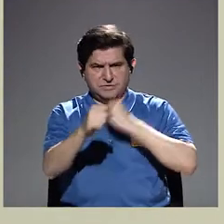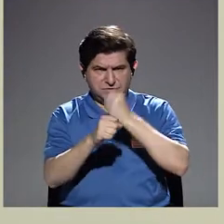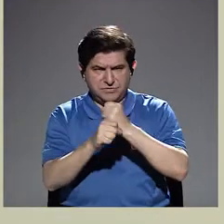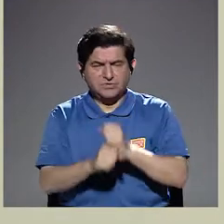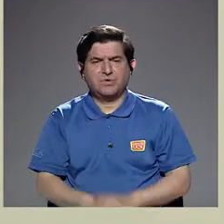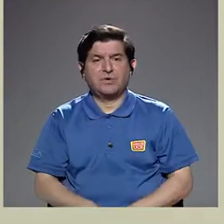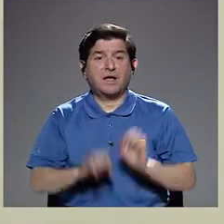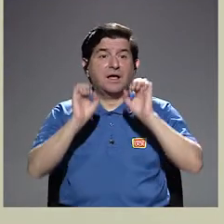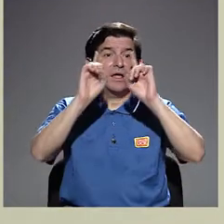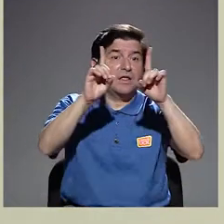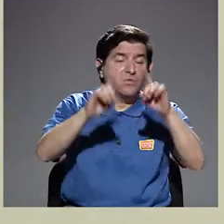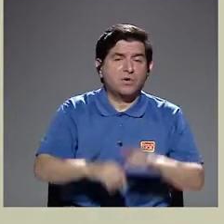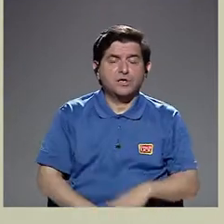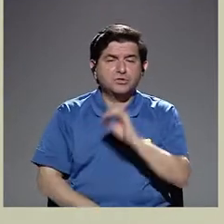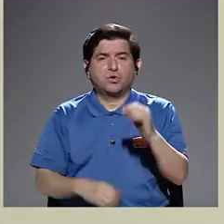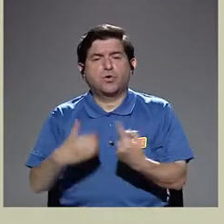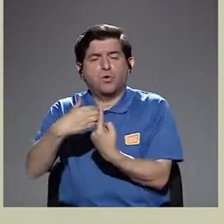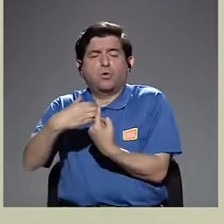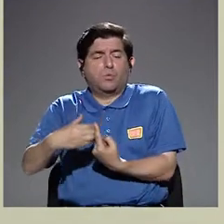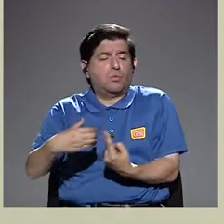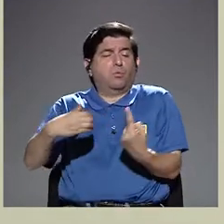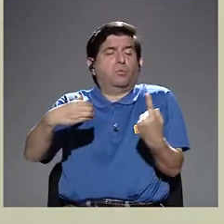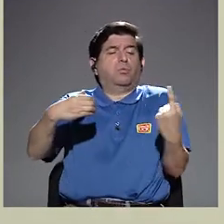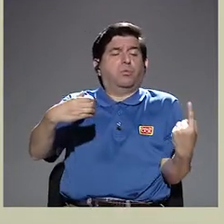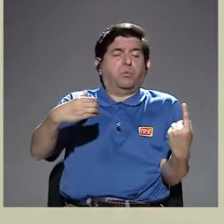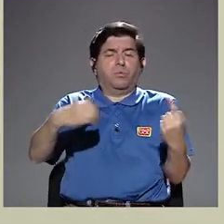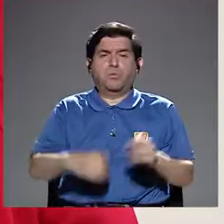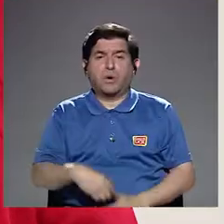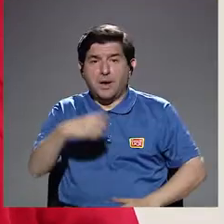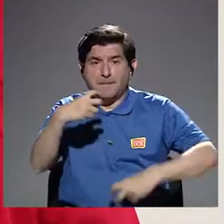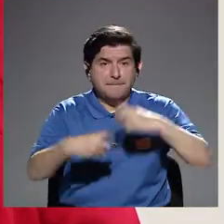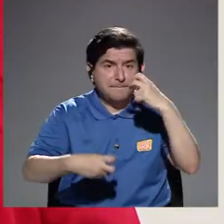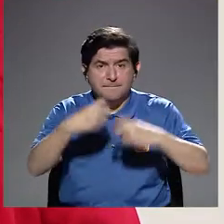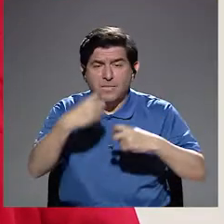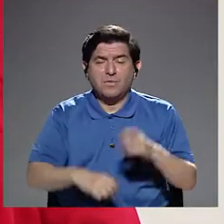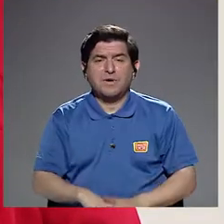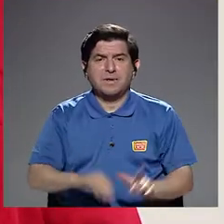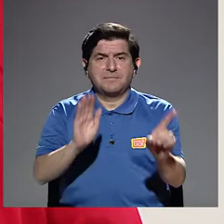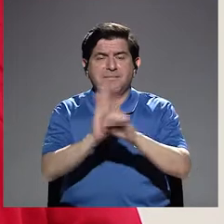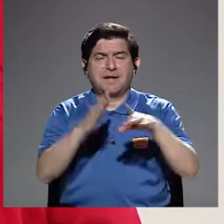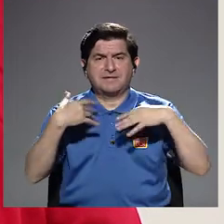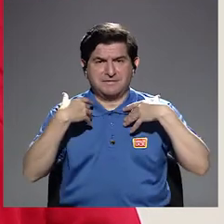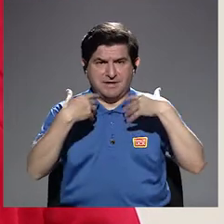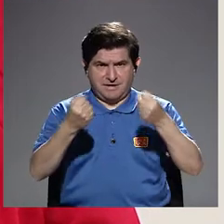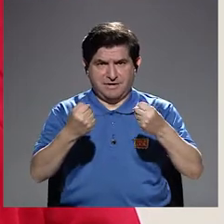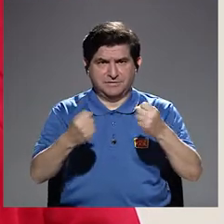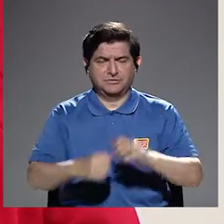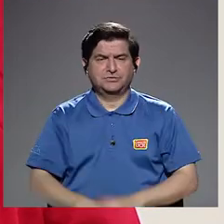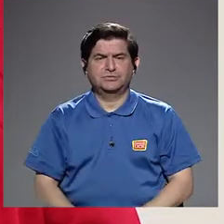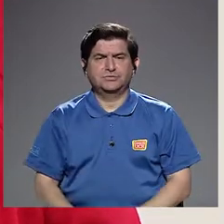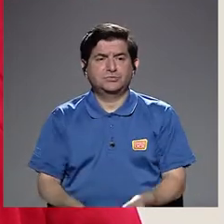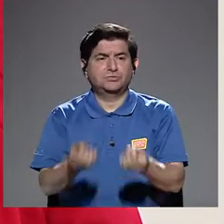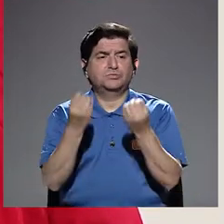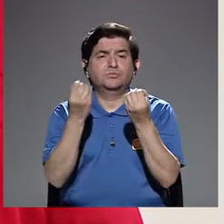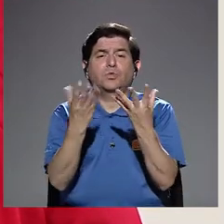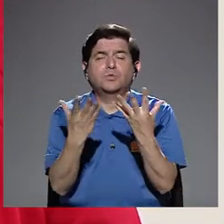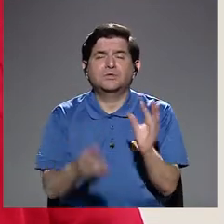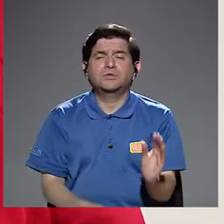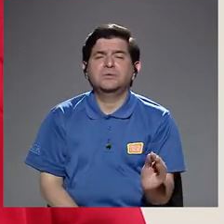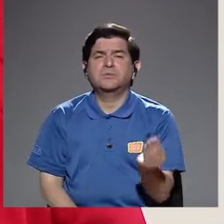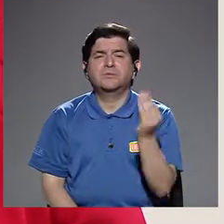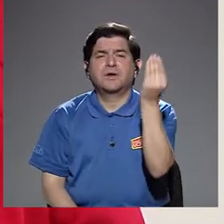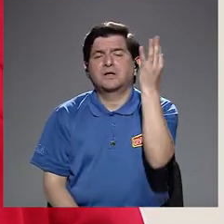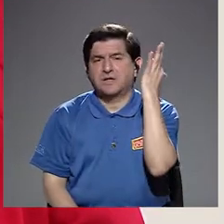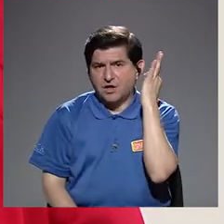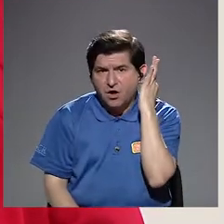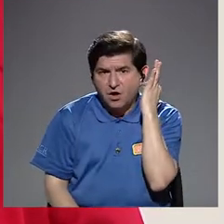educación en muchos casos, aislamiento, problemas de derechos a la salud, ¿verdad? Porque muchas de las adolescentes